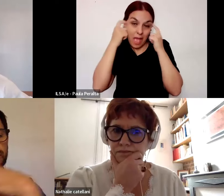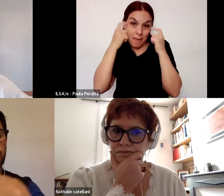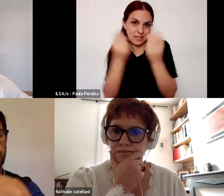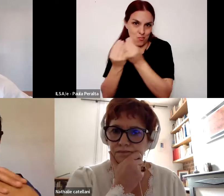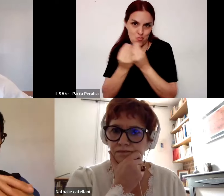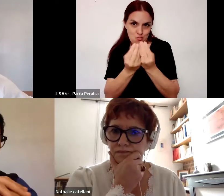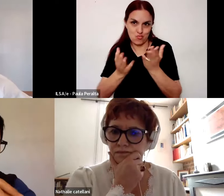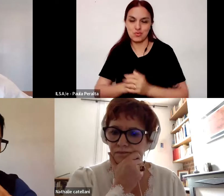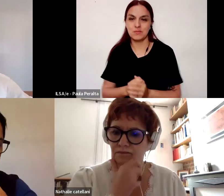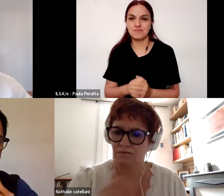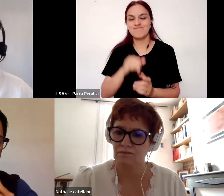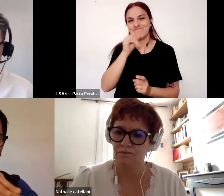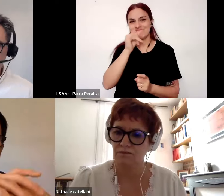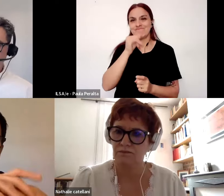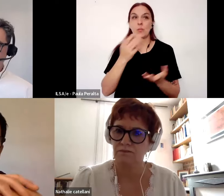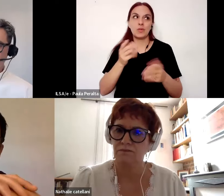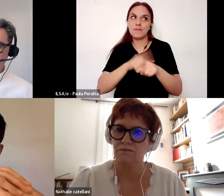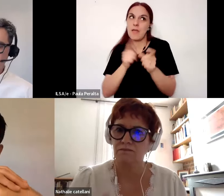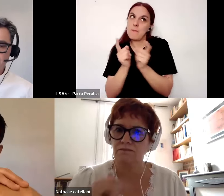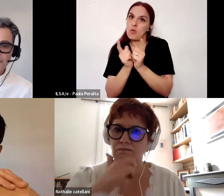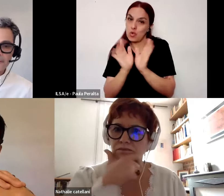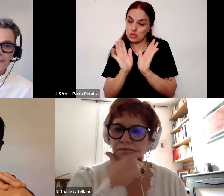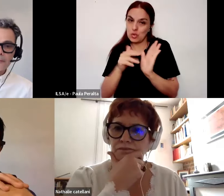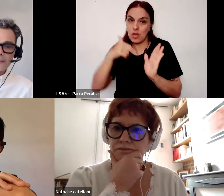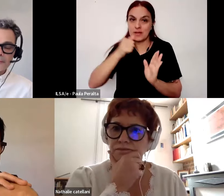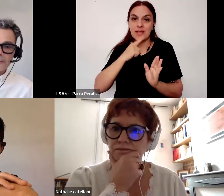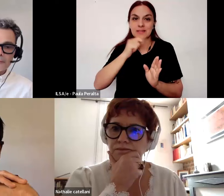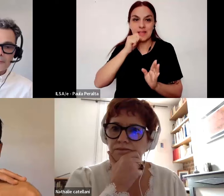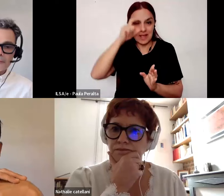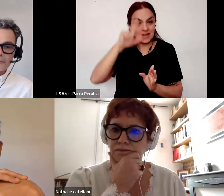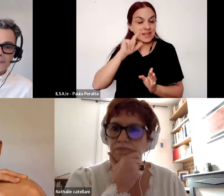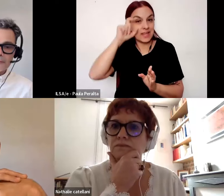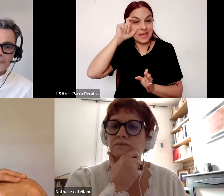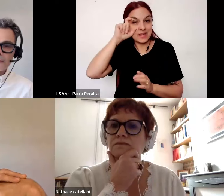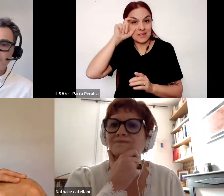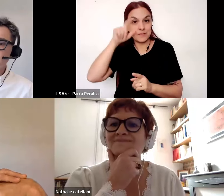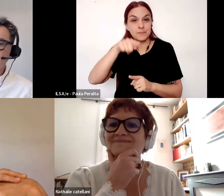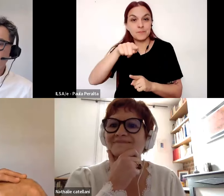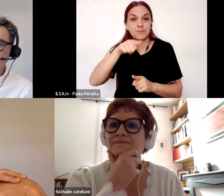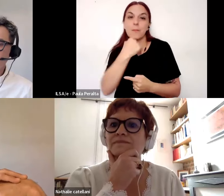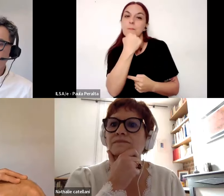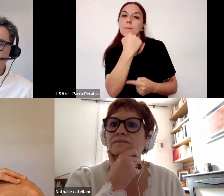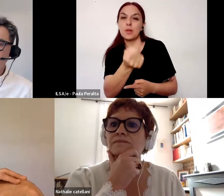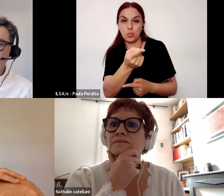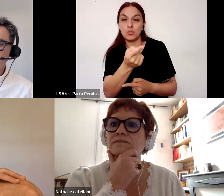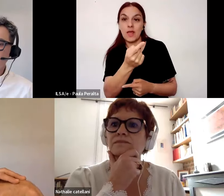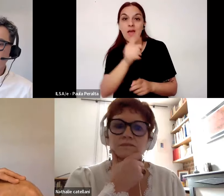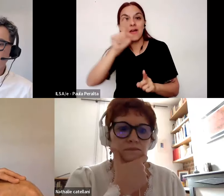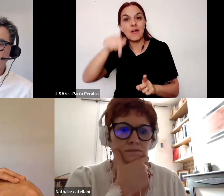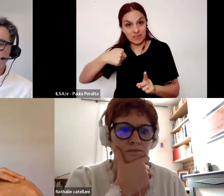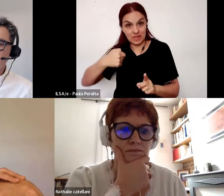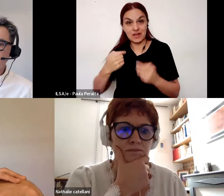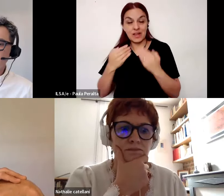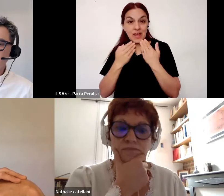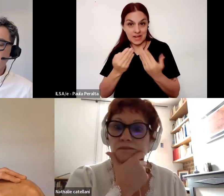totalmente estamos medio cortos de tiempo Natali hay una pregunta ahí que que me surge a partir de lo que